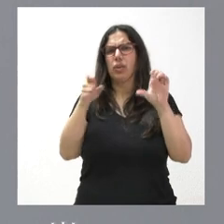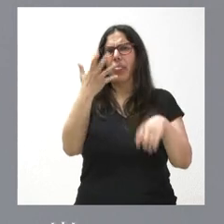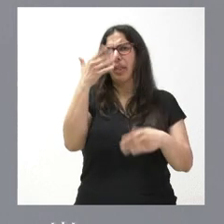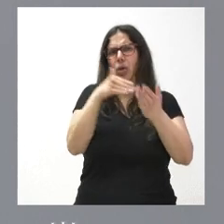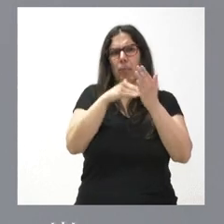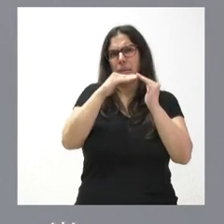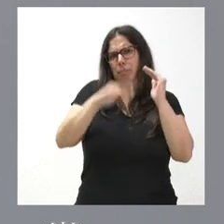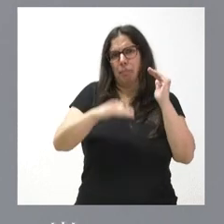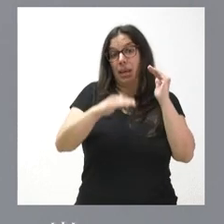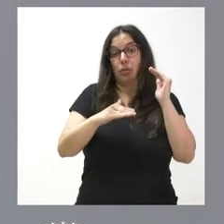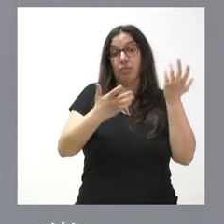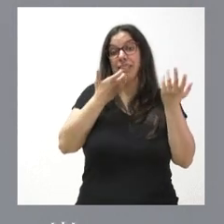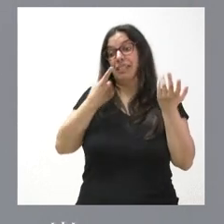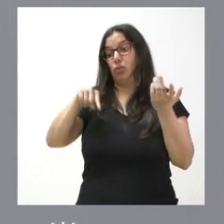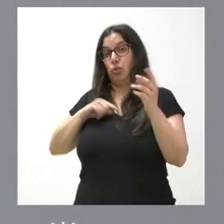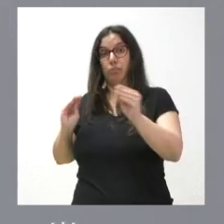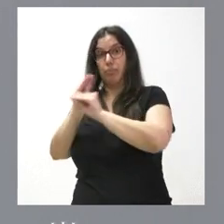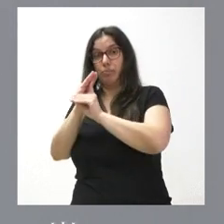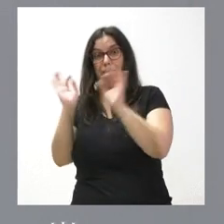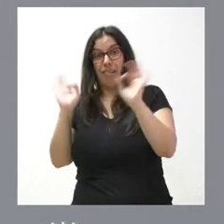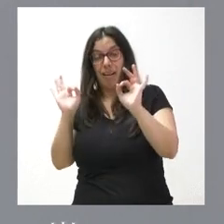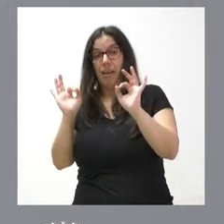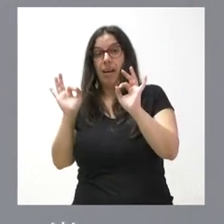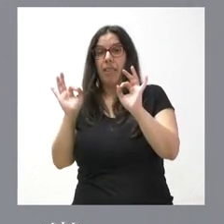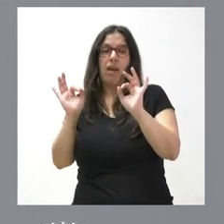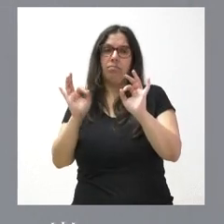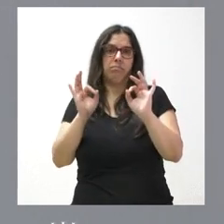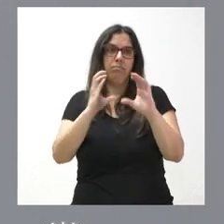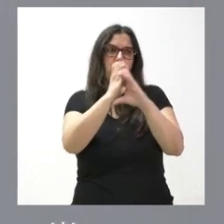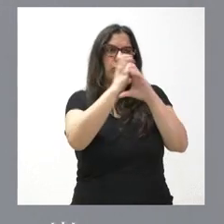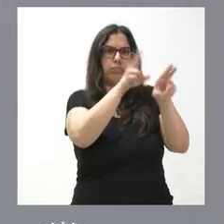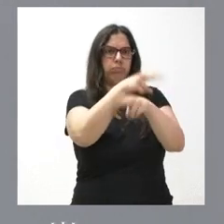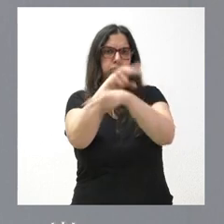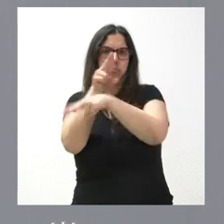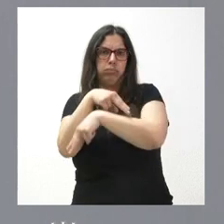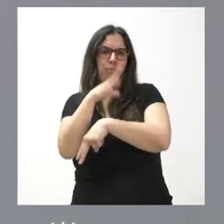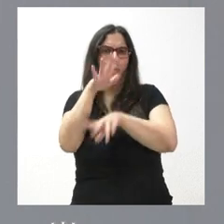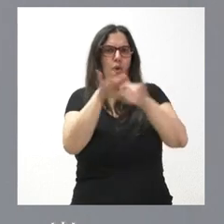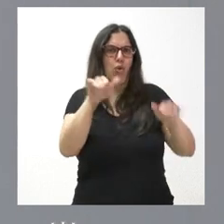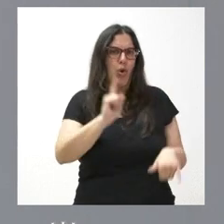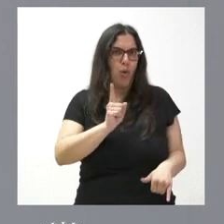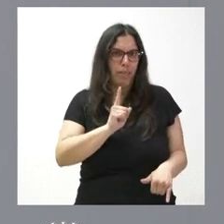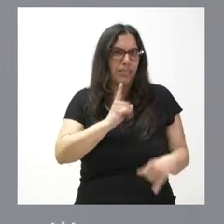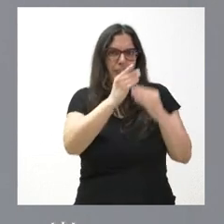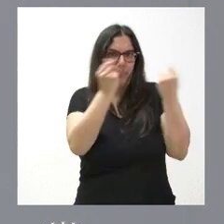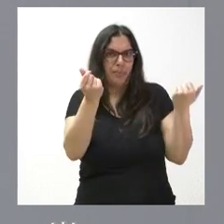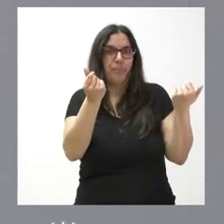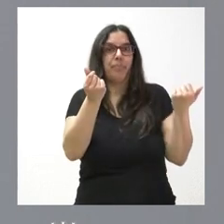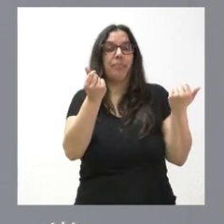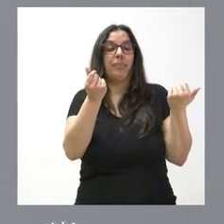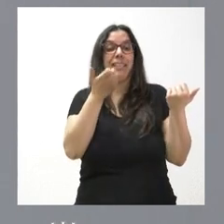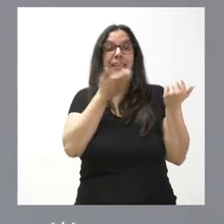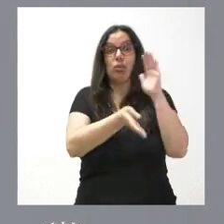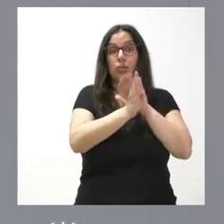que, de no ser por esta aportación económica de la Junta de Castilla y León, muchas de ellas no serían rentables, no serían viables, desaparecerían. Y si se